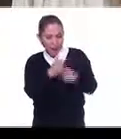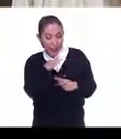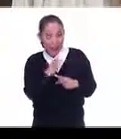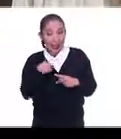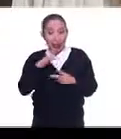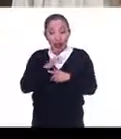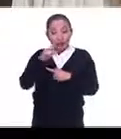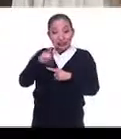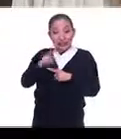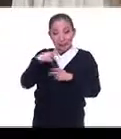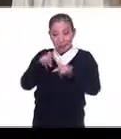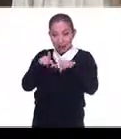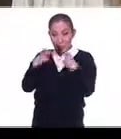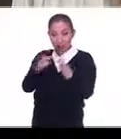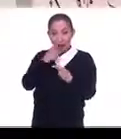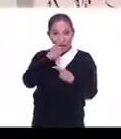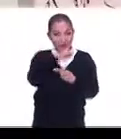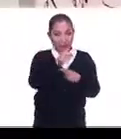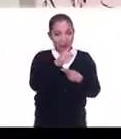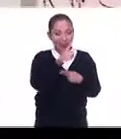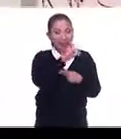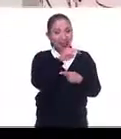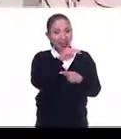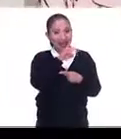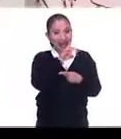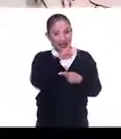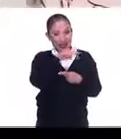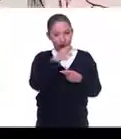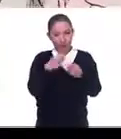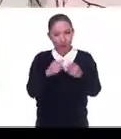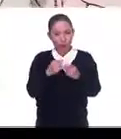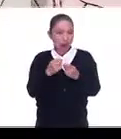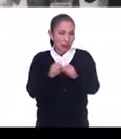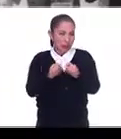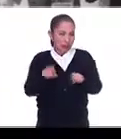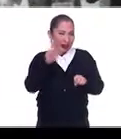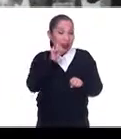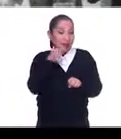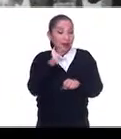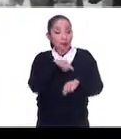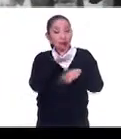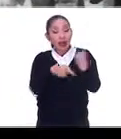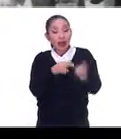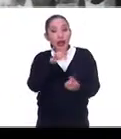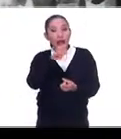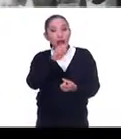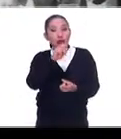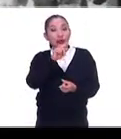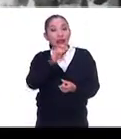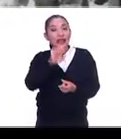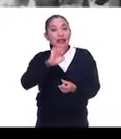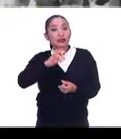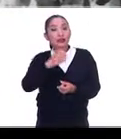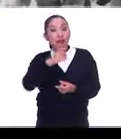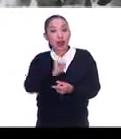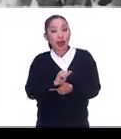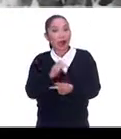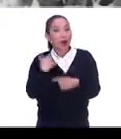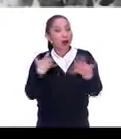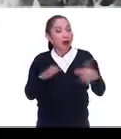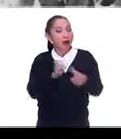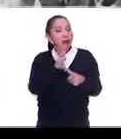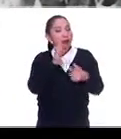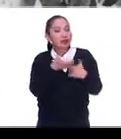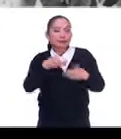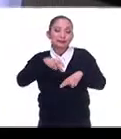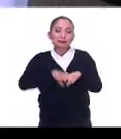crónica de periódico que nos pasó Denise que había asistido la señora Ruth Lechuga. Entonces, de